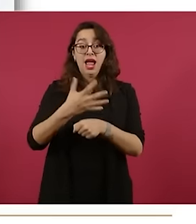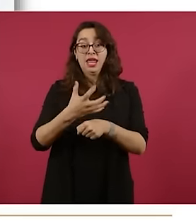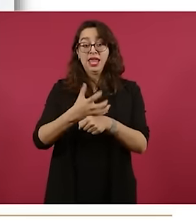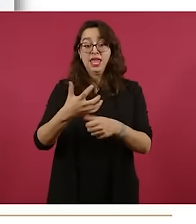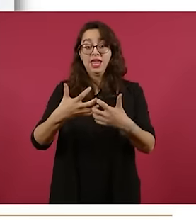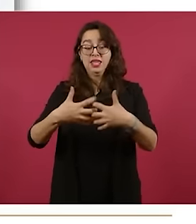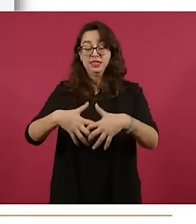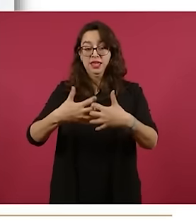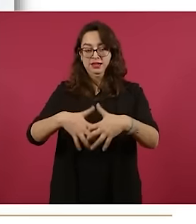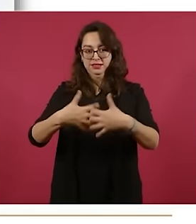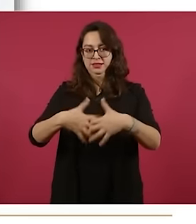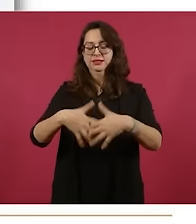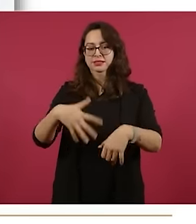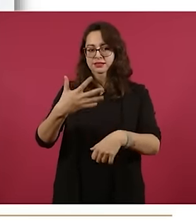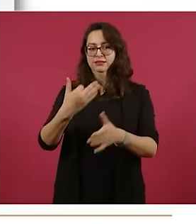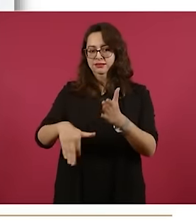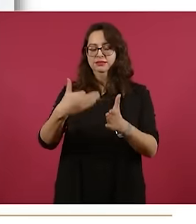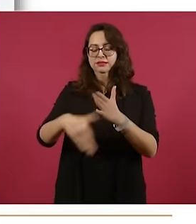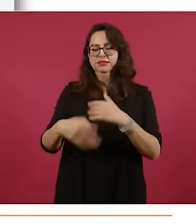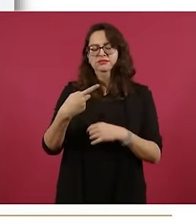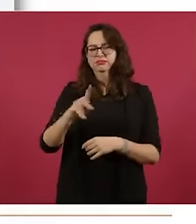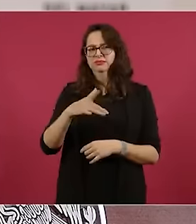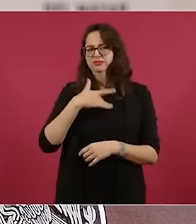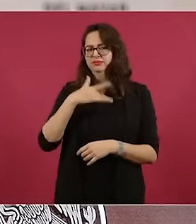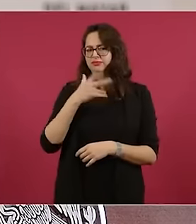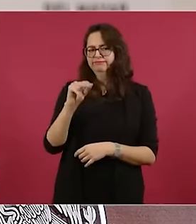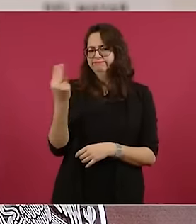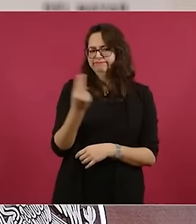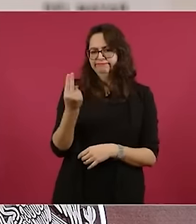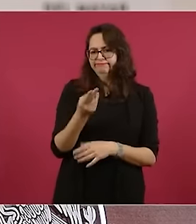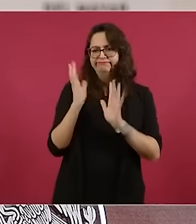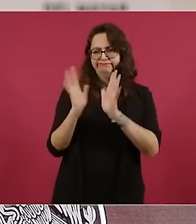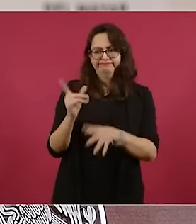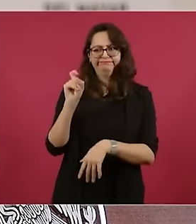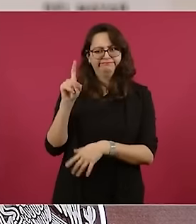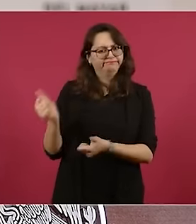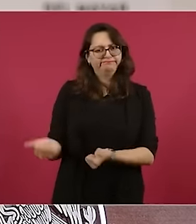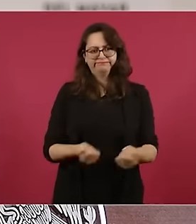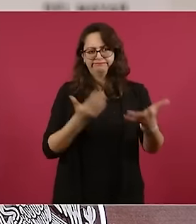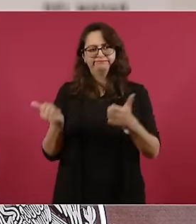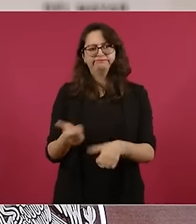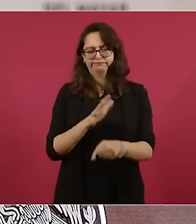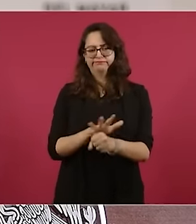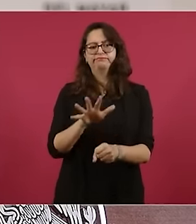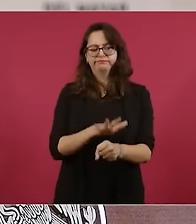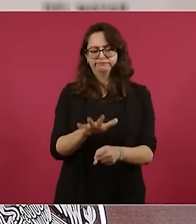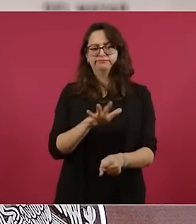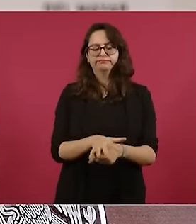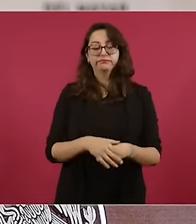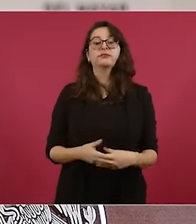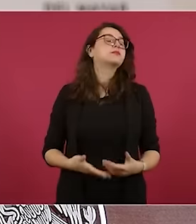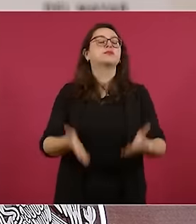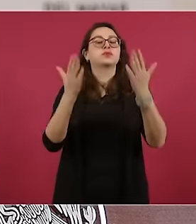este caudal satisface las necesidades de agua potable en la zona metropolitana. Otro de los